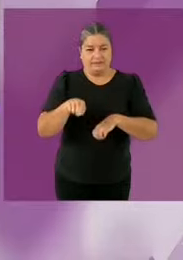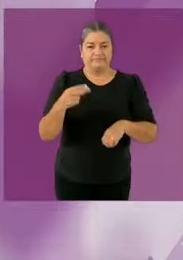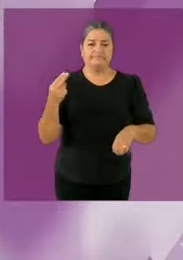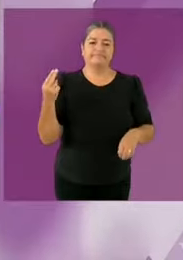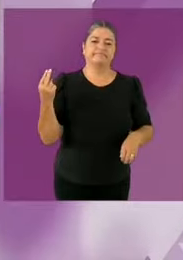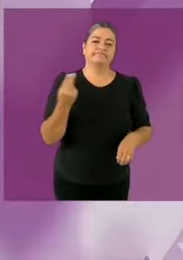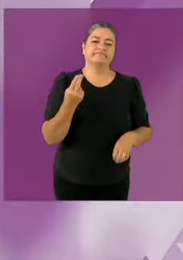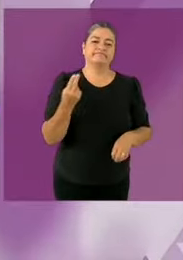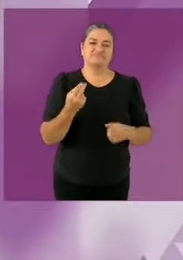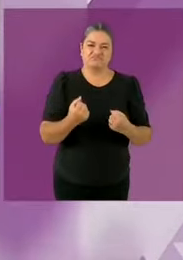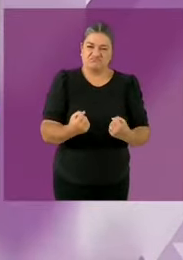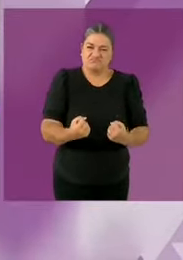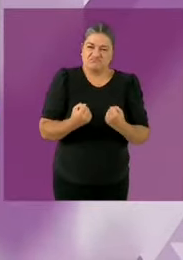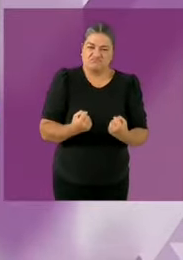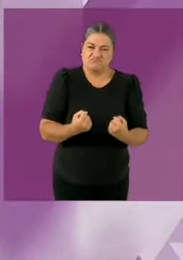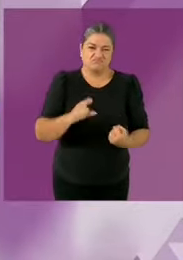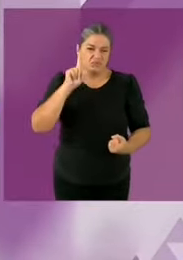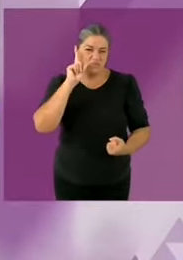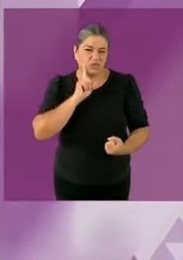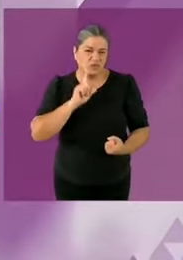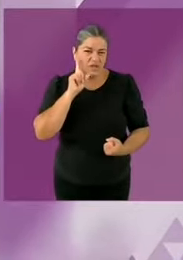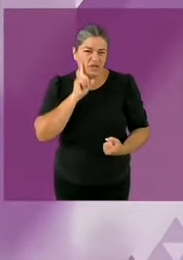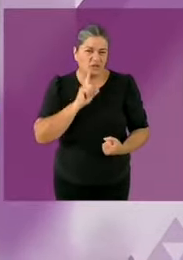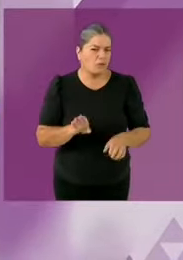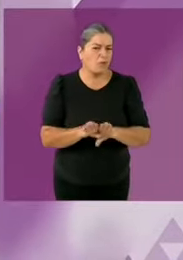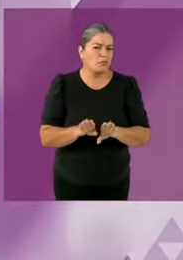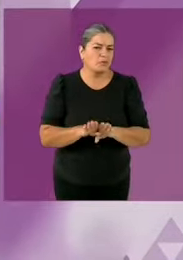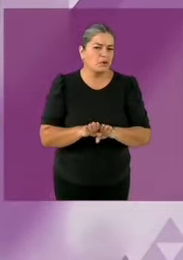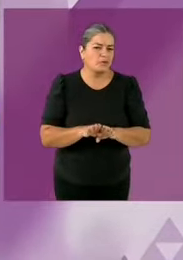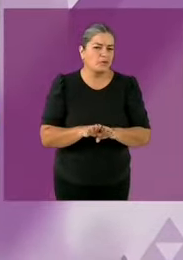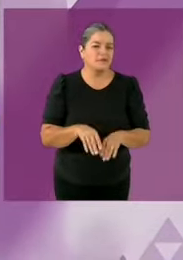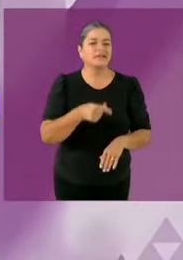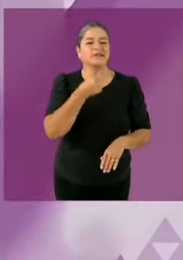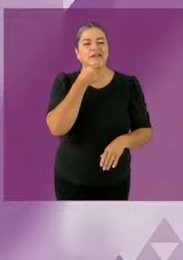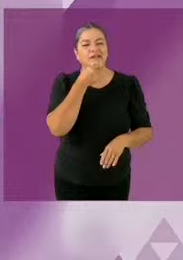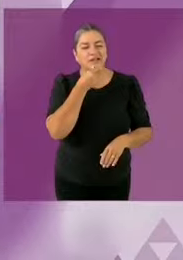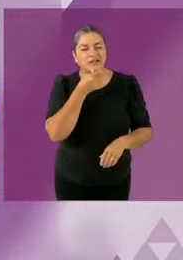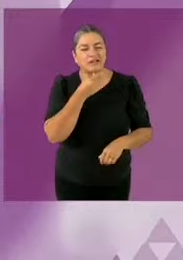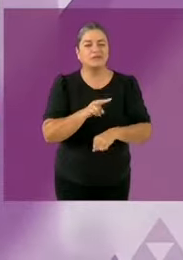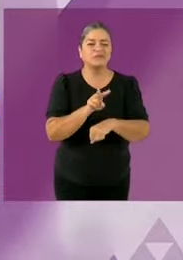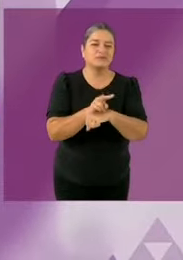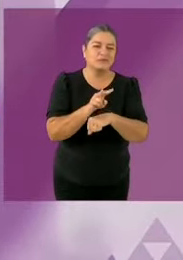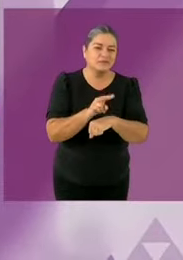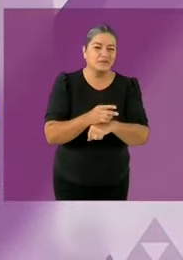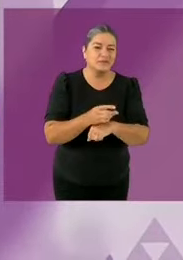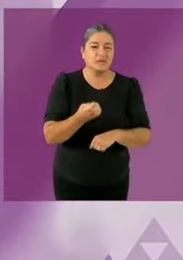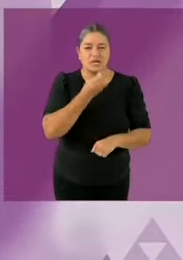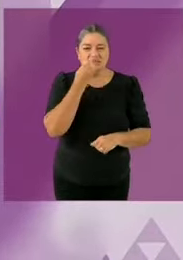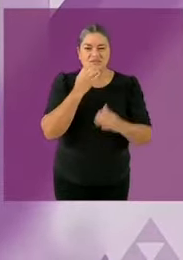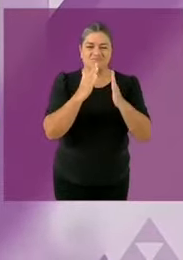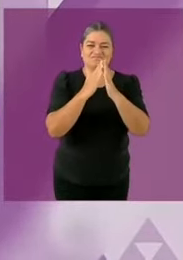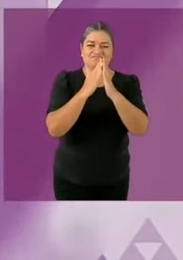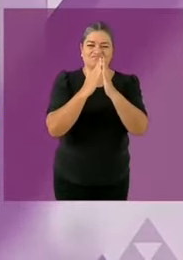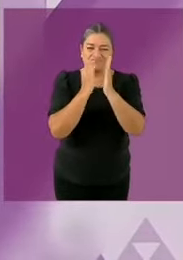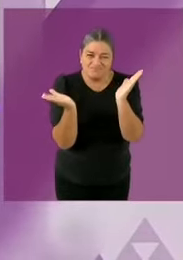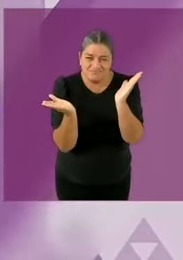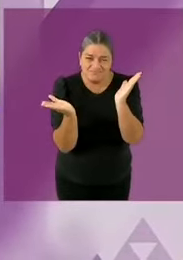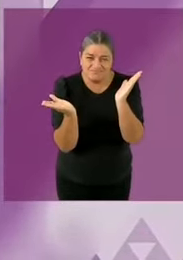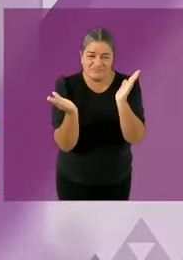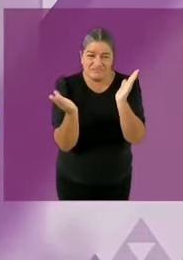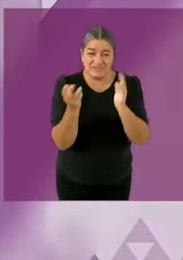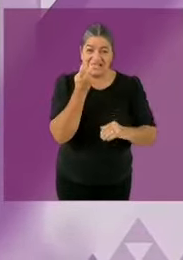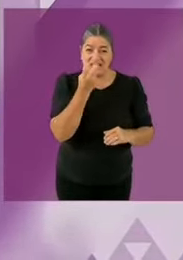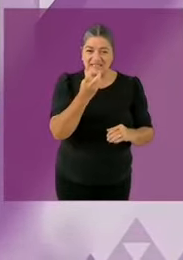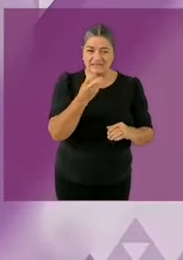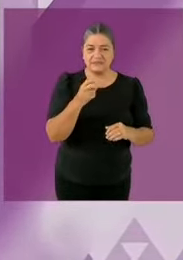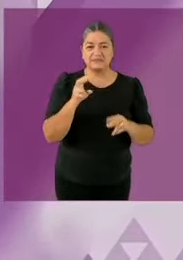estantes infantiles escuelas de tiempo completo y también salud mental y que en las empresas haya este trabajo para que los hombres dejen